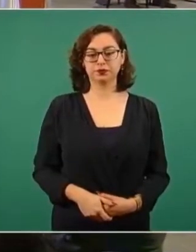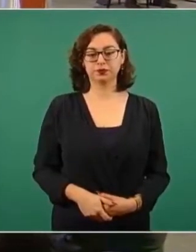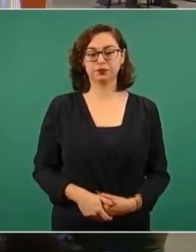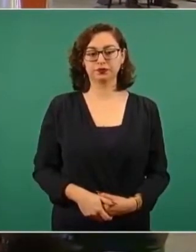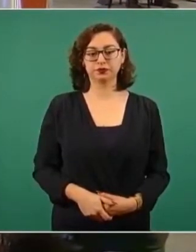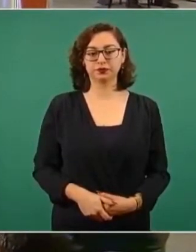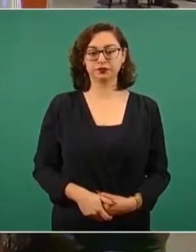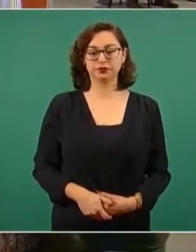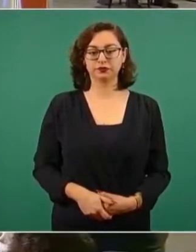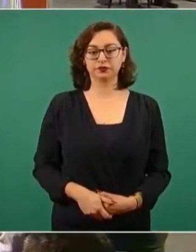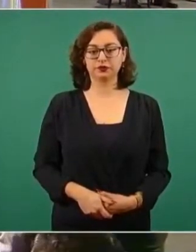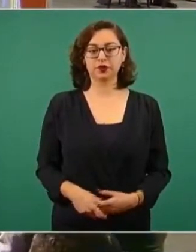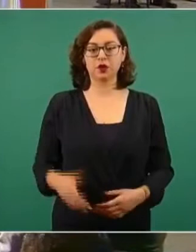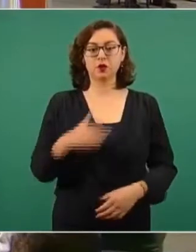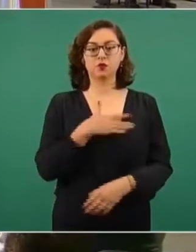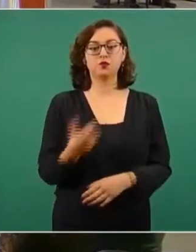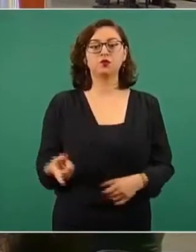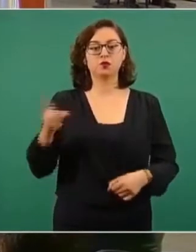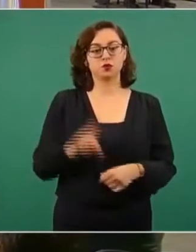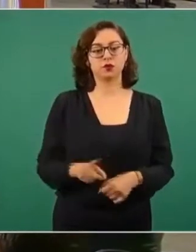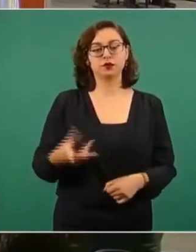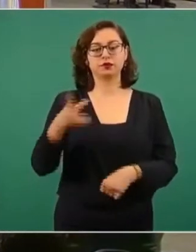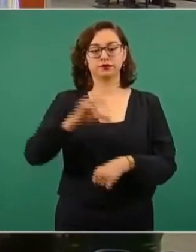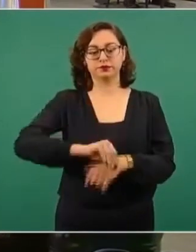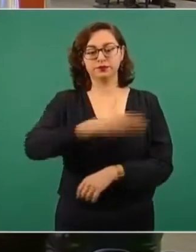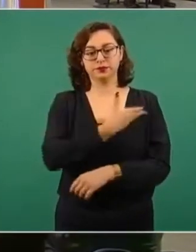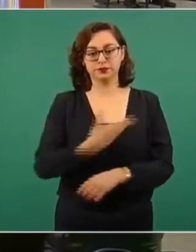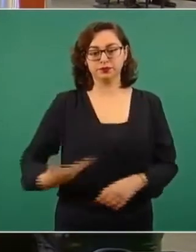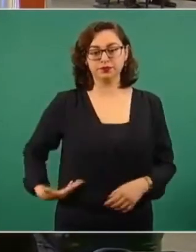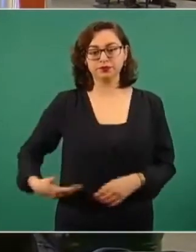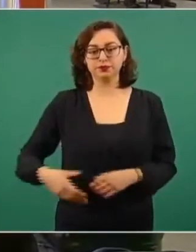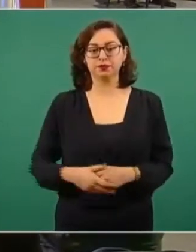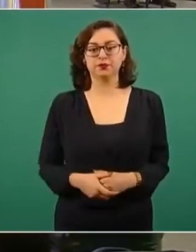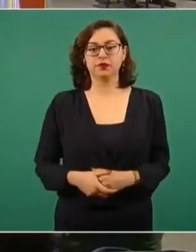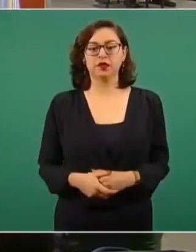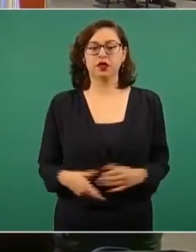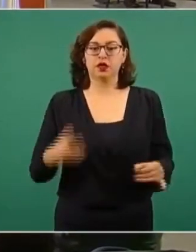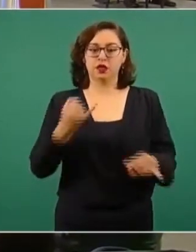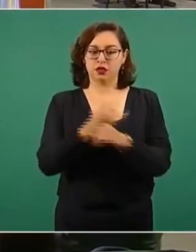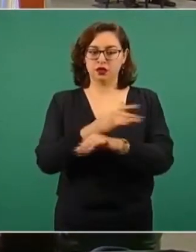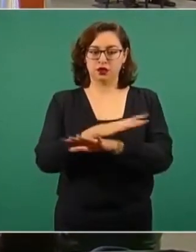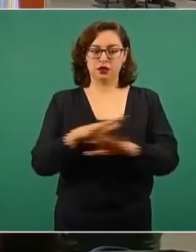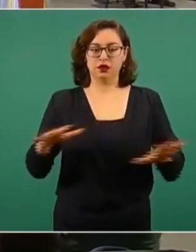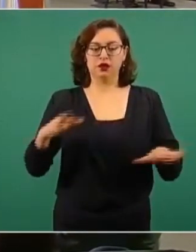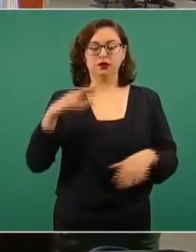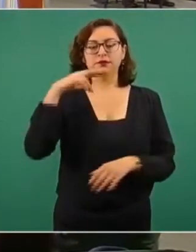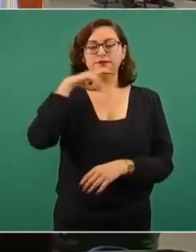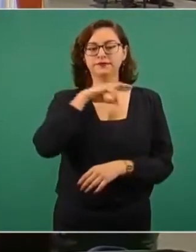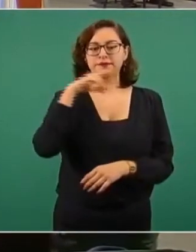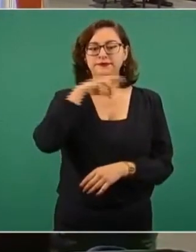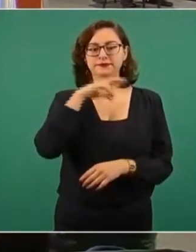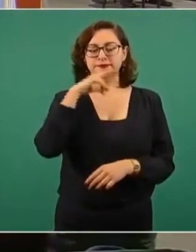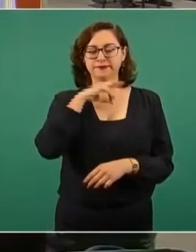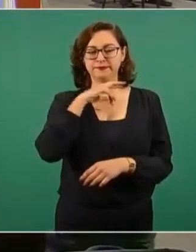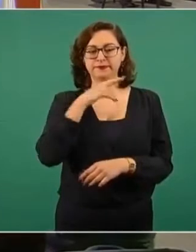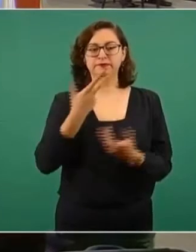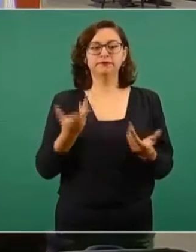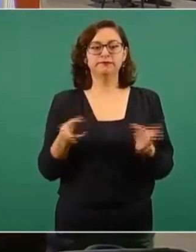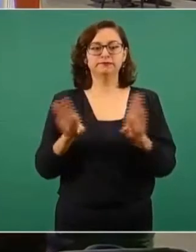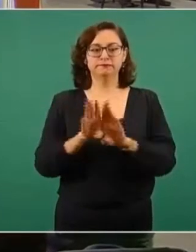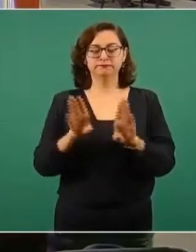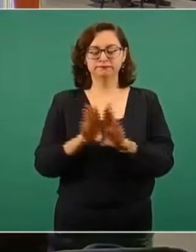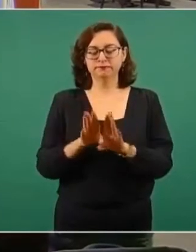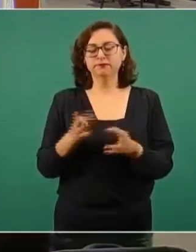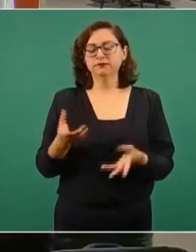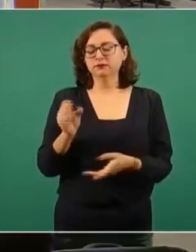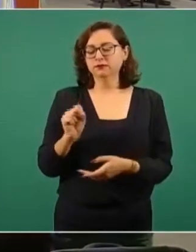Buenos días, con su permiso, señor presidente. Rápido informe de actualización de las obligaciones a cargo